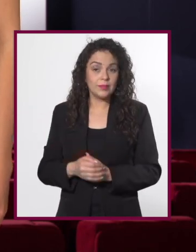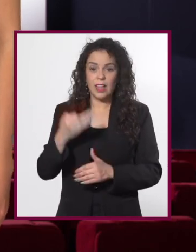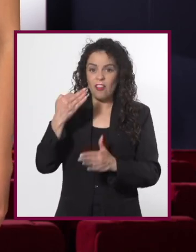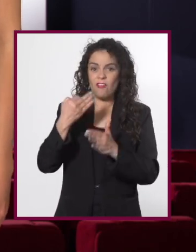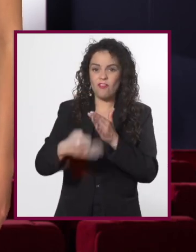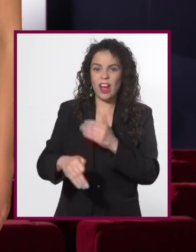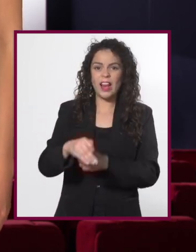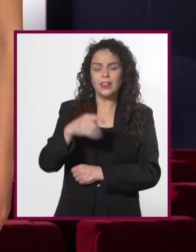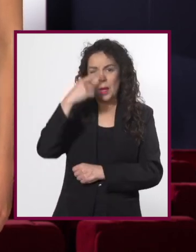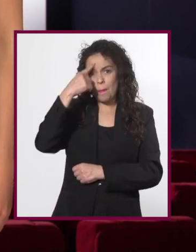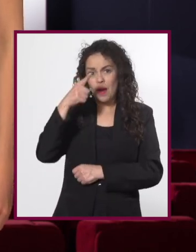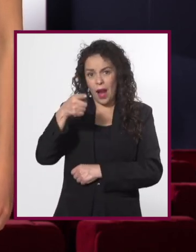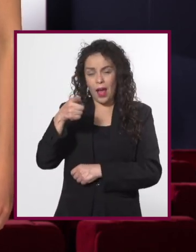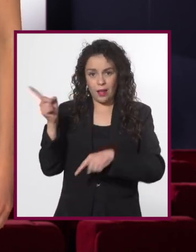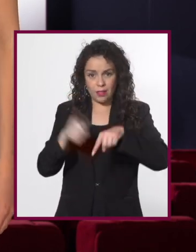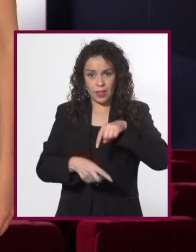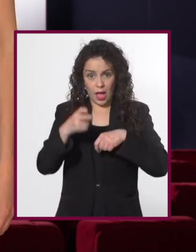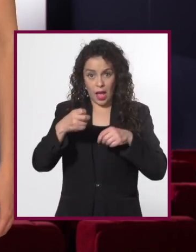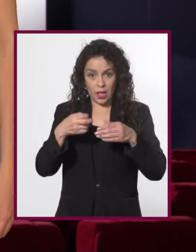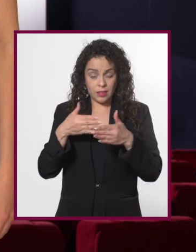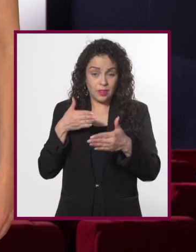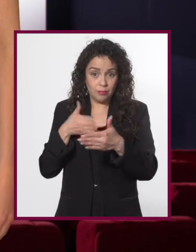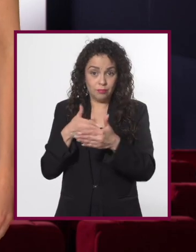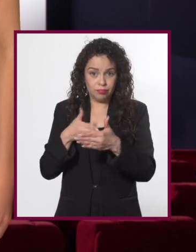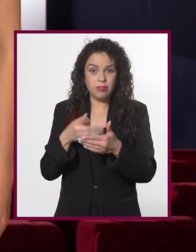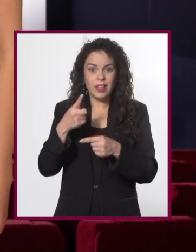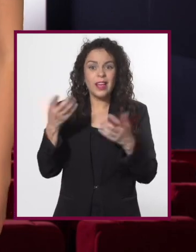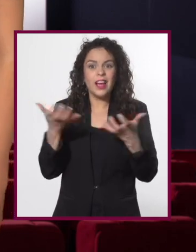¿Qué haría falta para eliminar esa barrera?